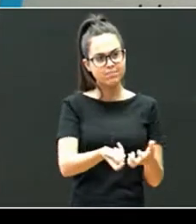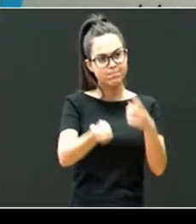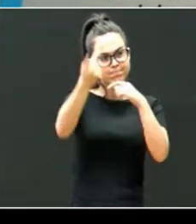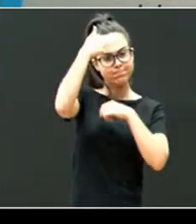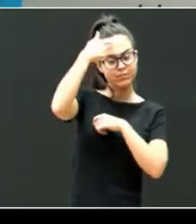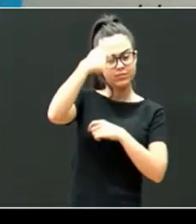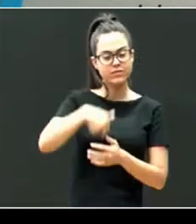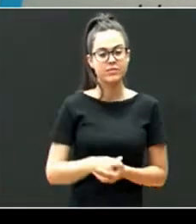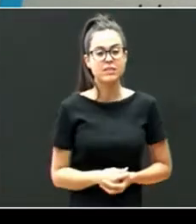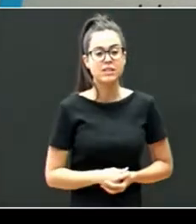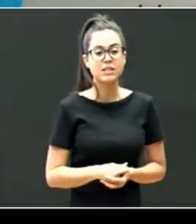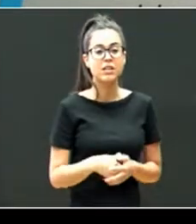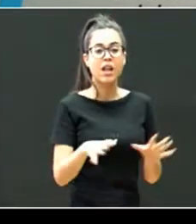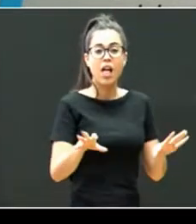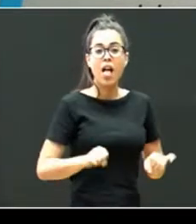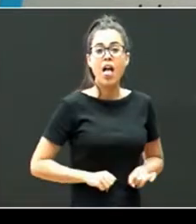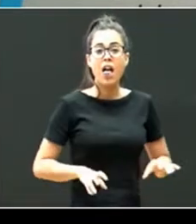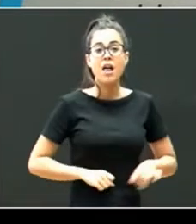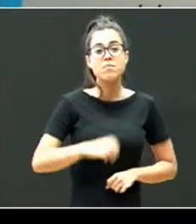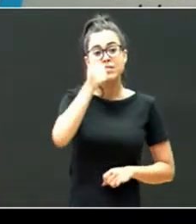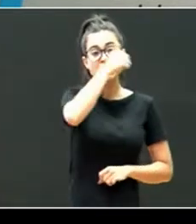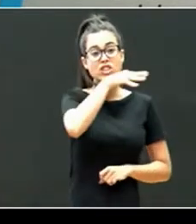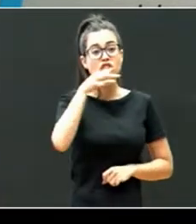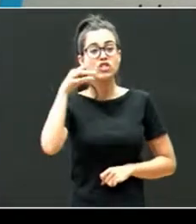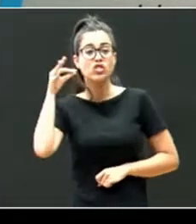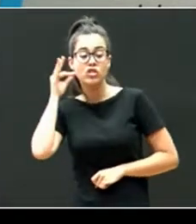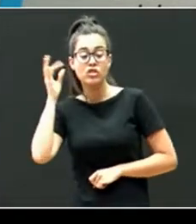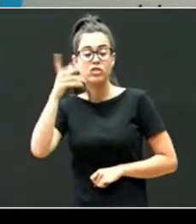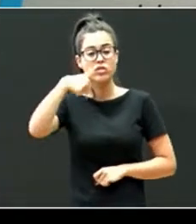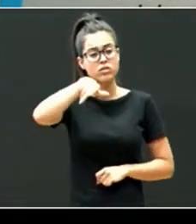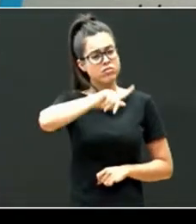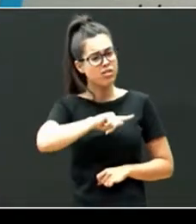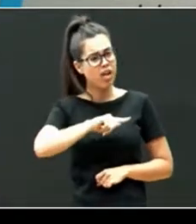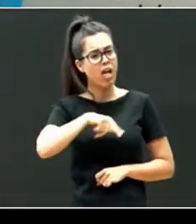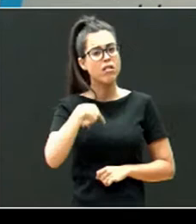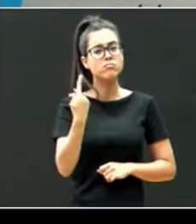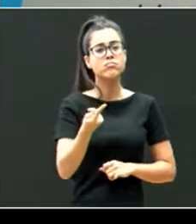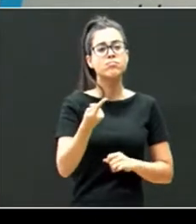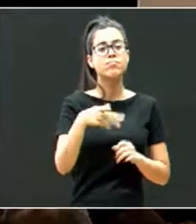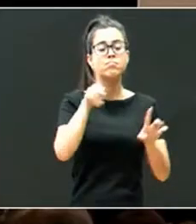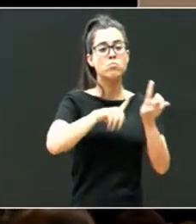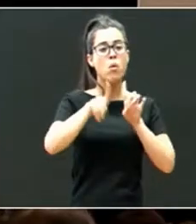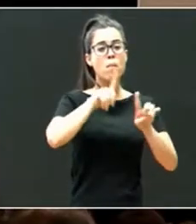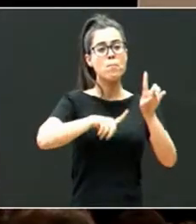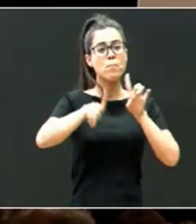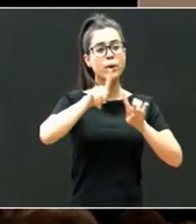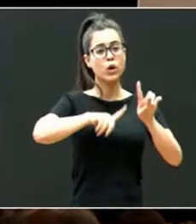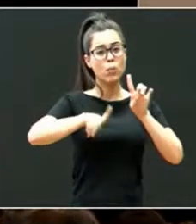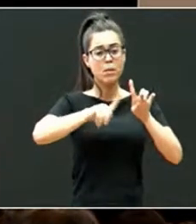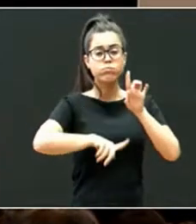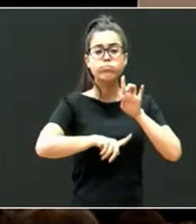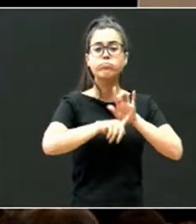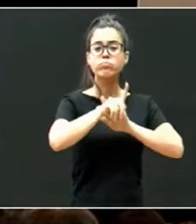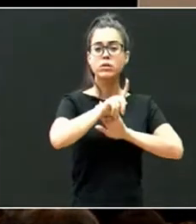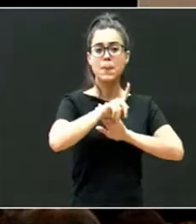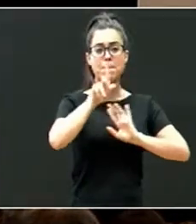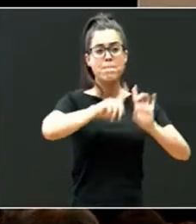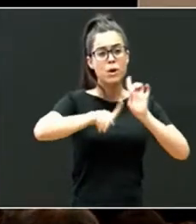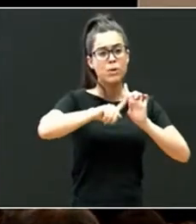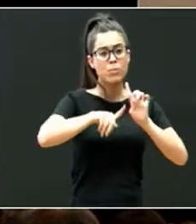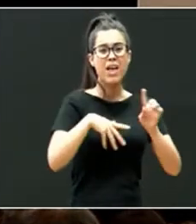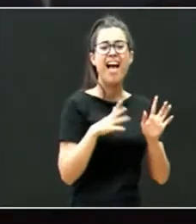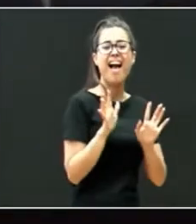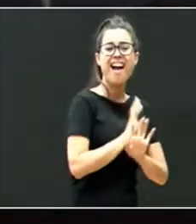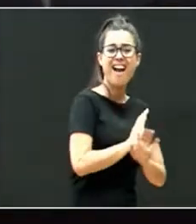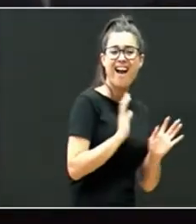Tras la adopción son mayoría de chicos y chicas que logran una muy notable recuperación de los problemas con los que llegaron. Incluso los que llegan con problemas muy graves